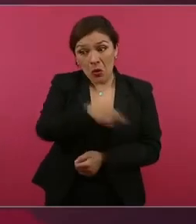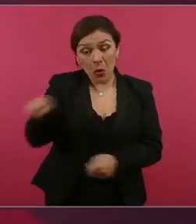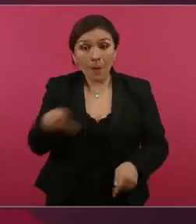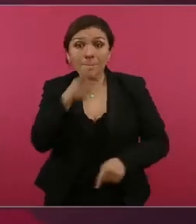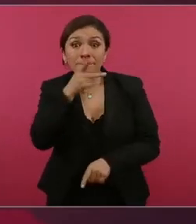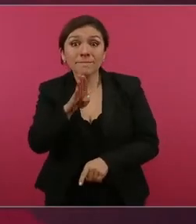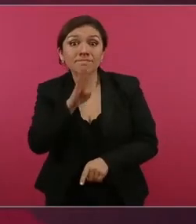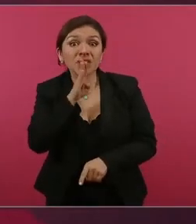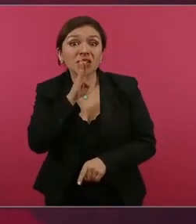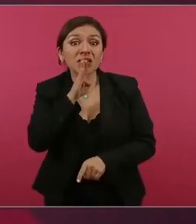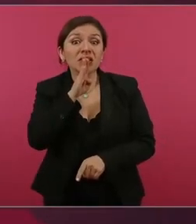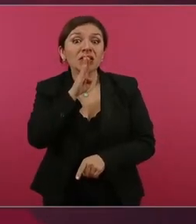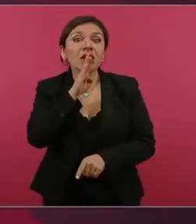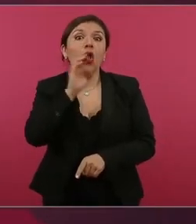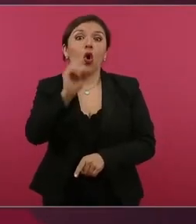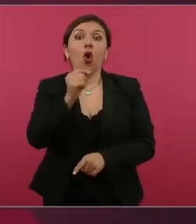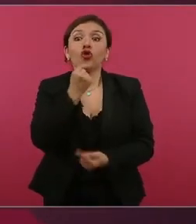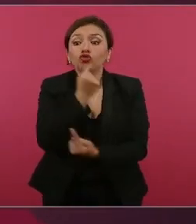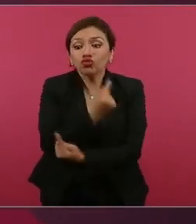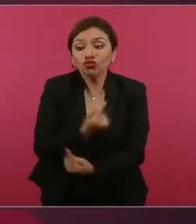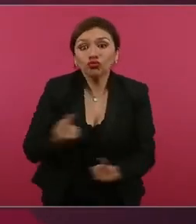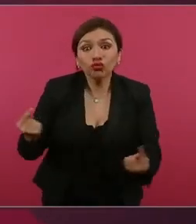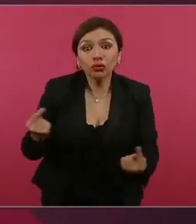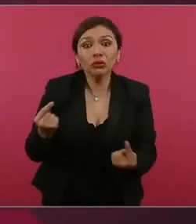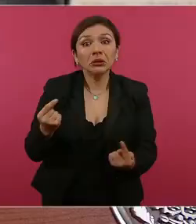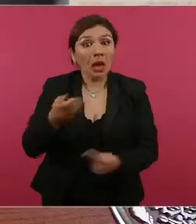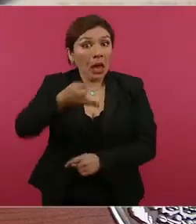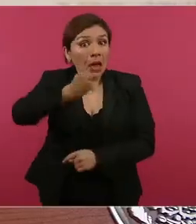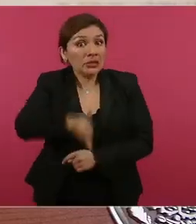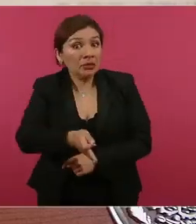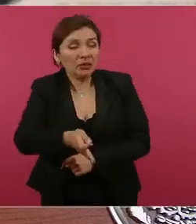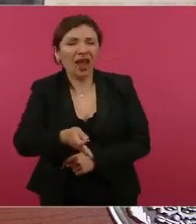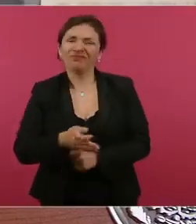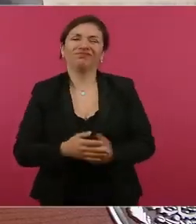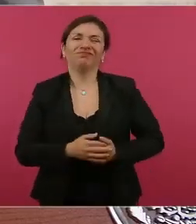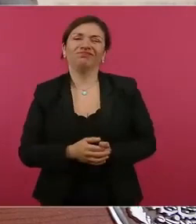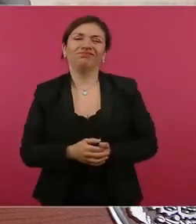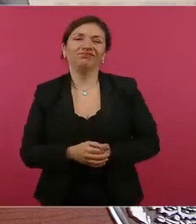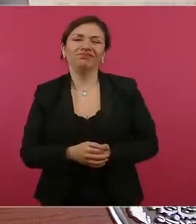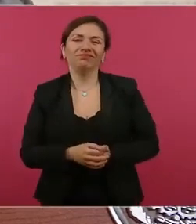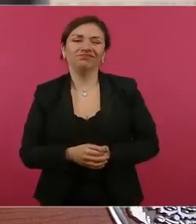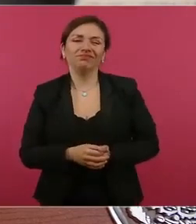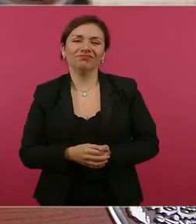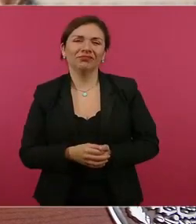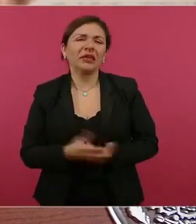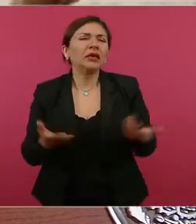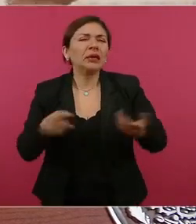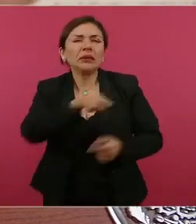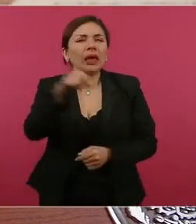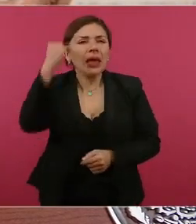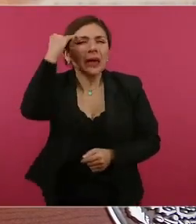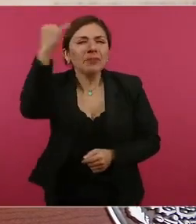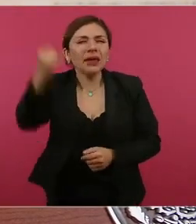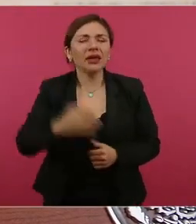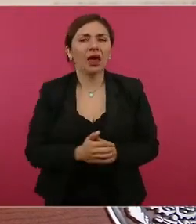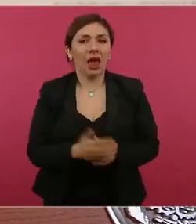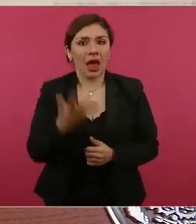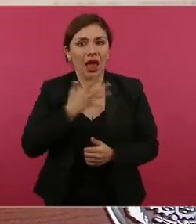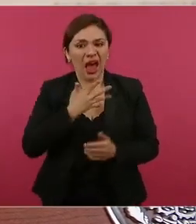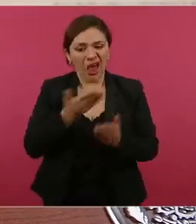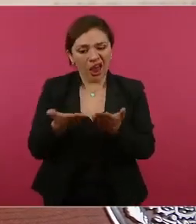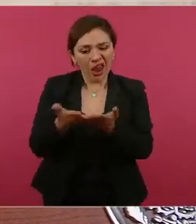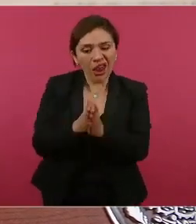ni los niños. Nada más, imagínense los contenidos